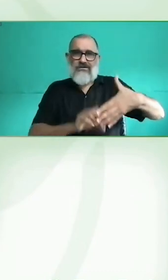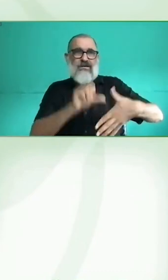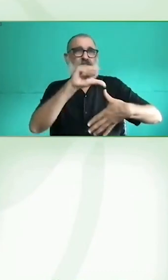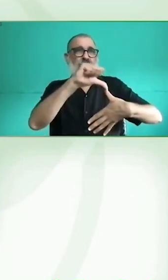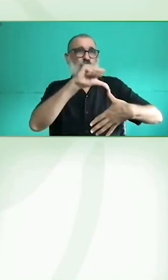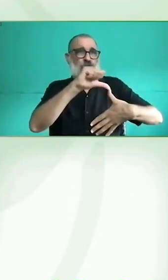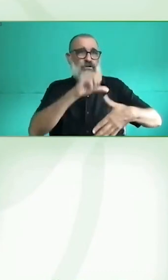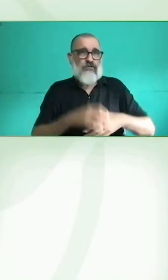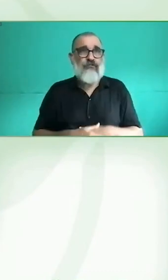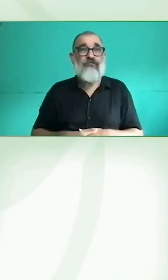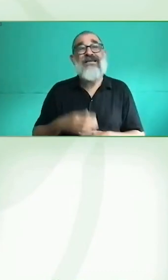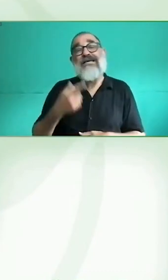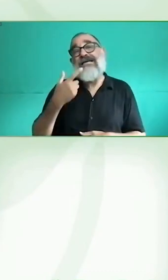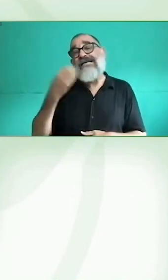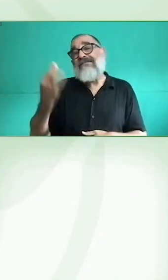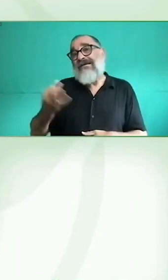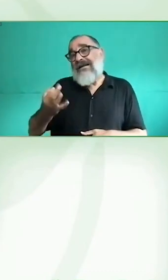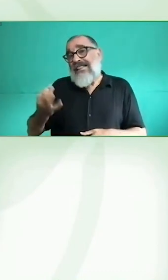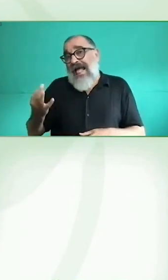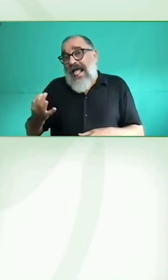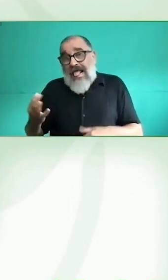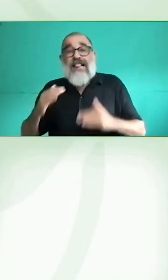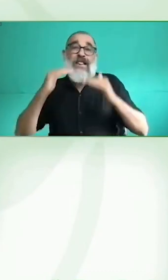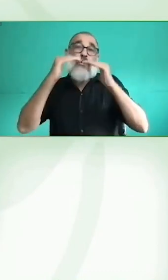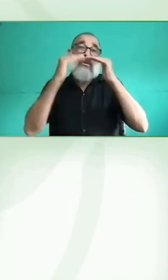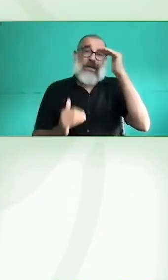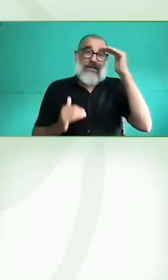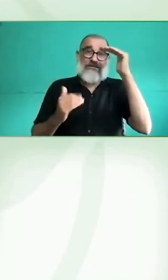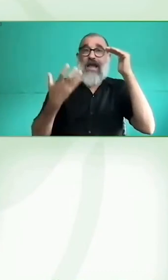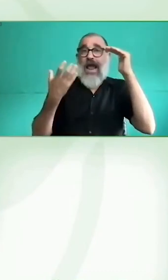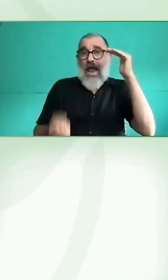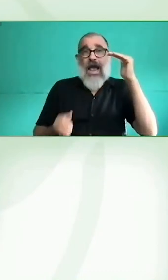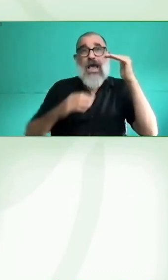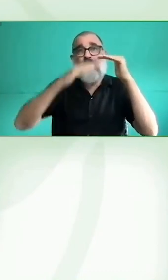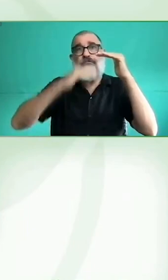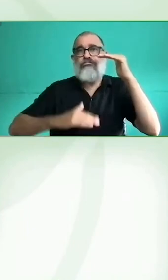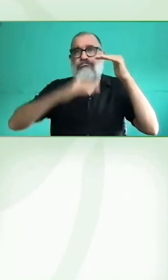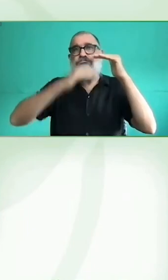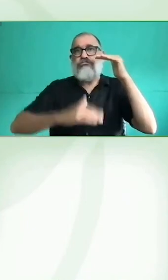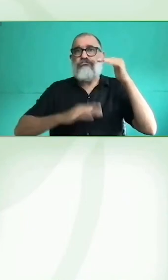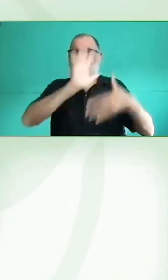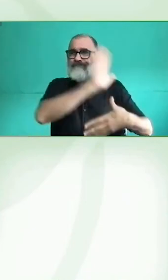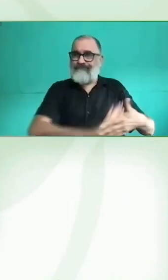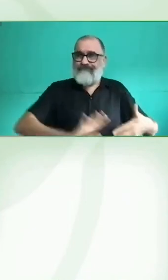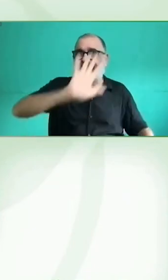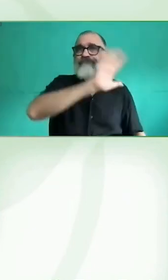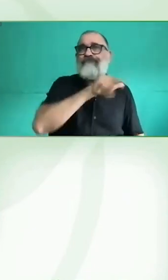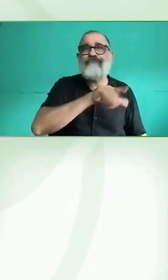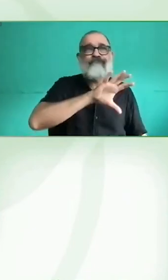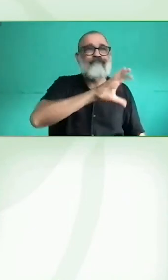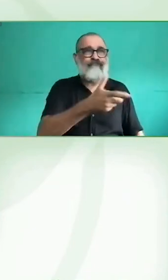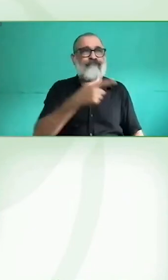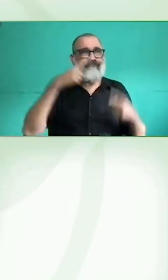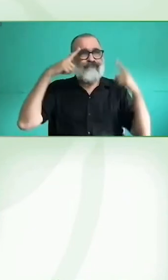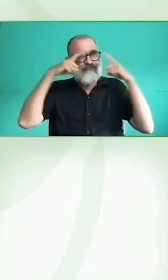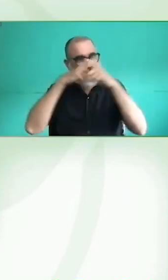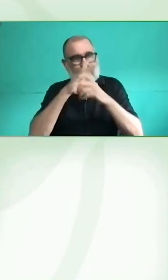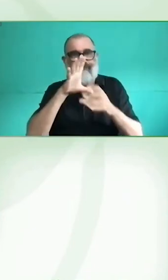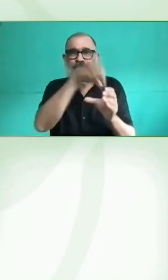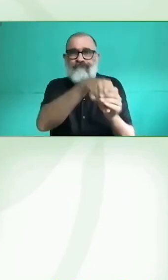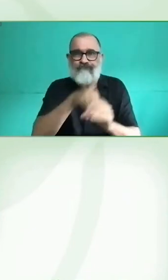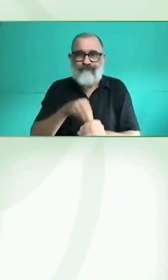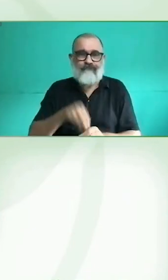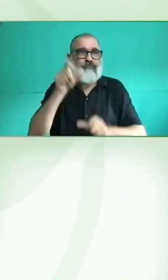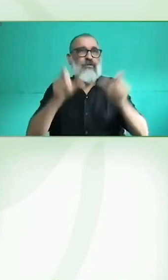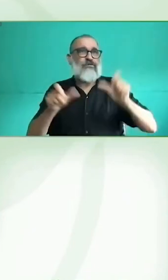estos temas, tanto desde las propias instituciones públicas como desde las empresas privadas. Cada vez hay más empresas que están poniendo en